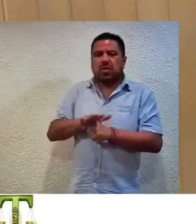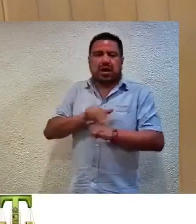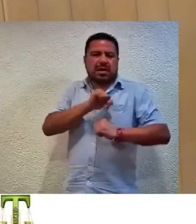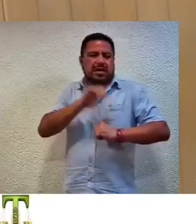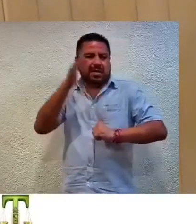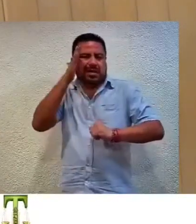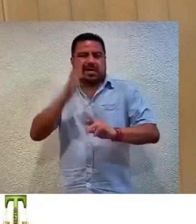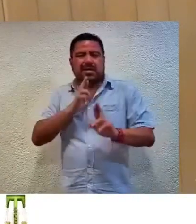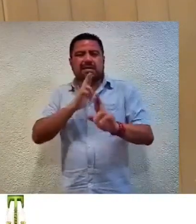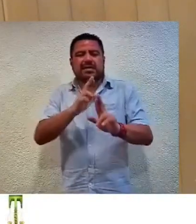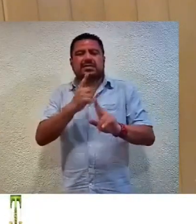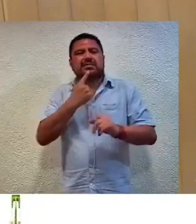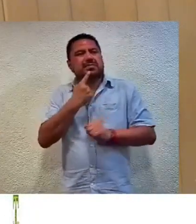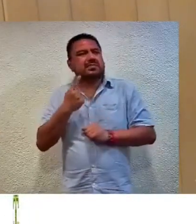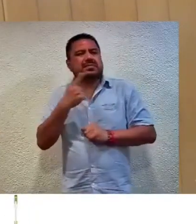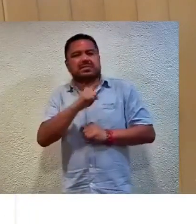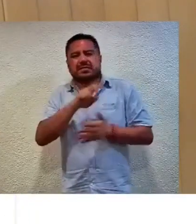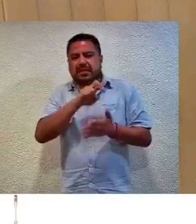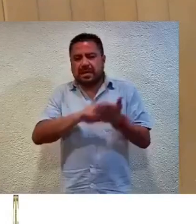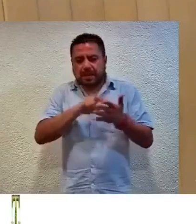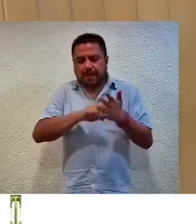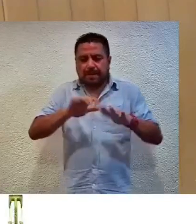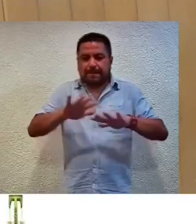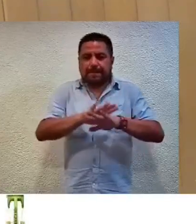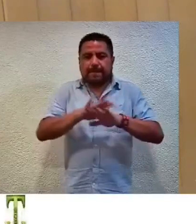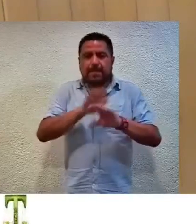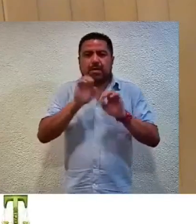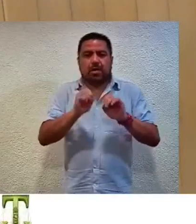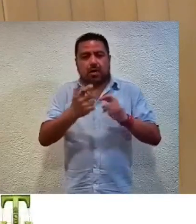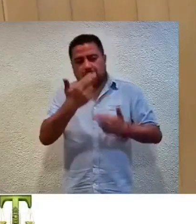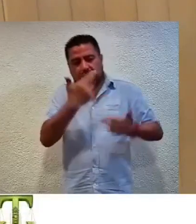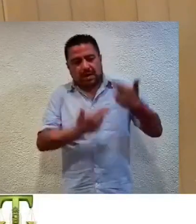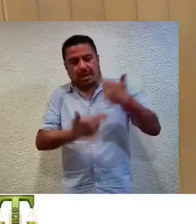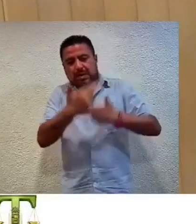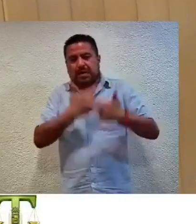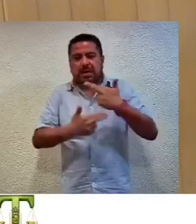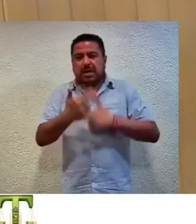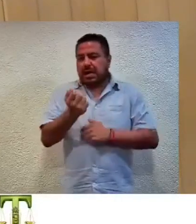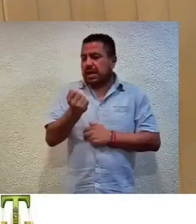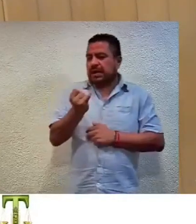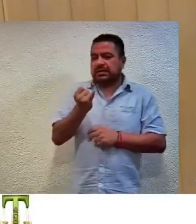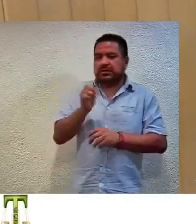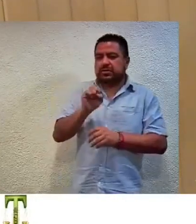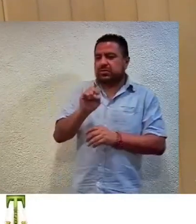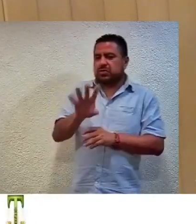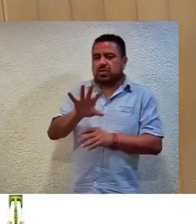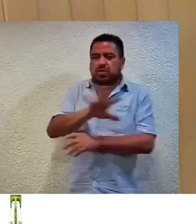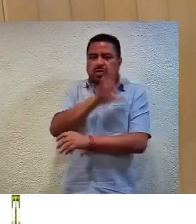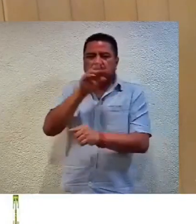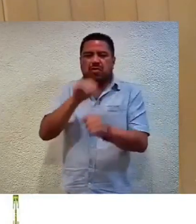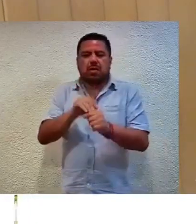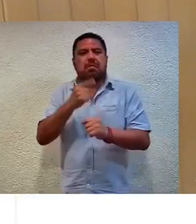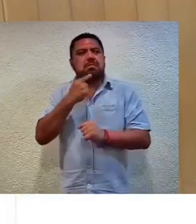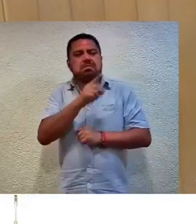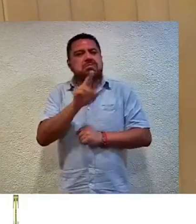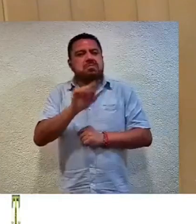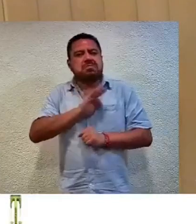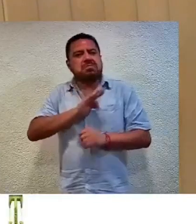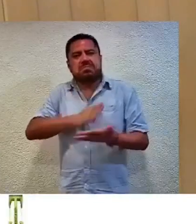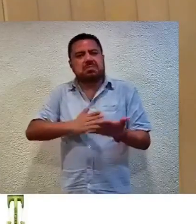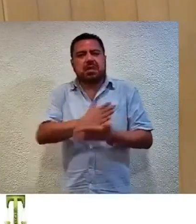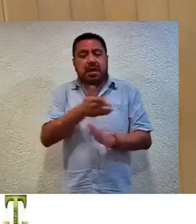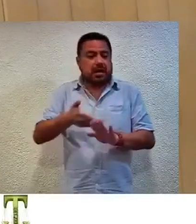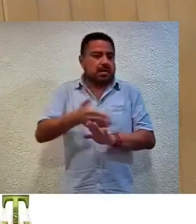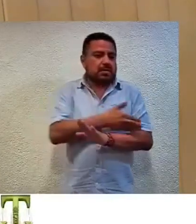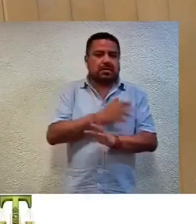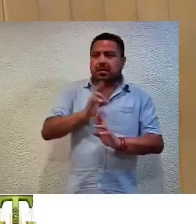o resolución impugnada la modifique o revoque, de tal manera que quede totalmente sin materia el medio de impugnación antes de que se